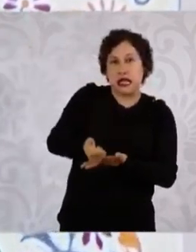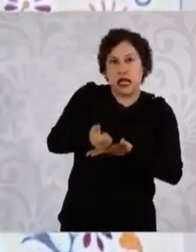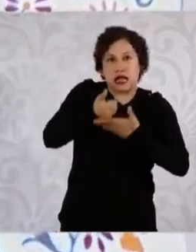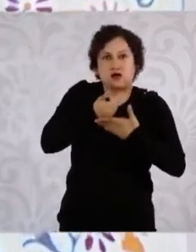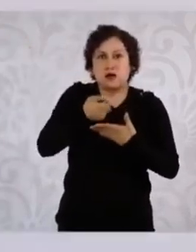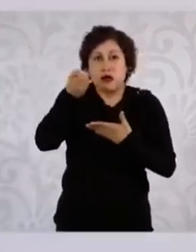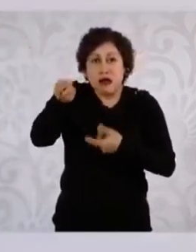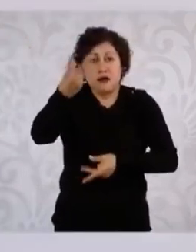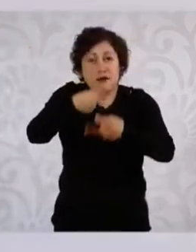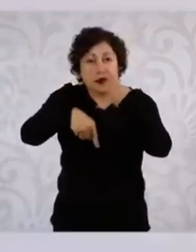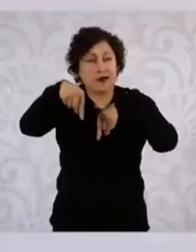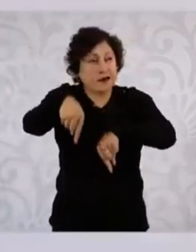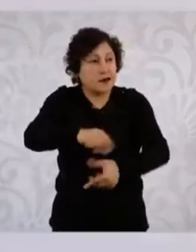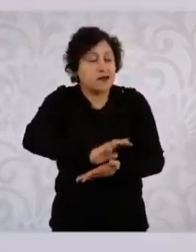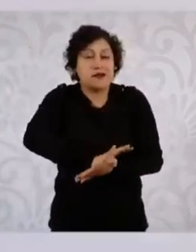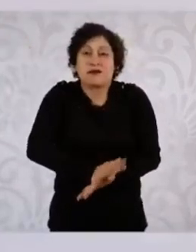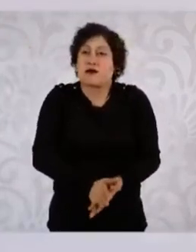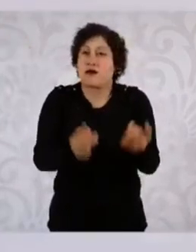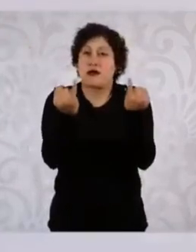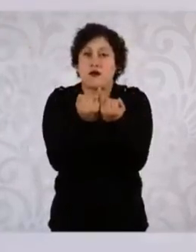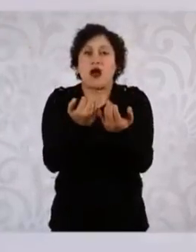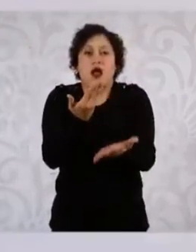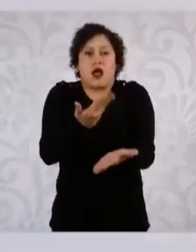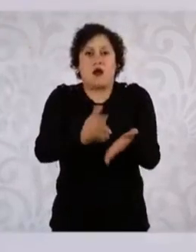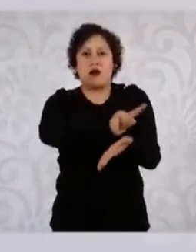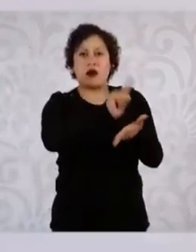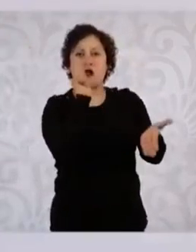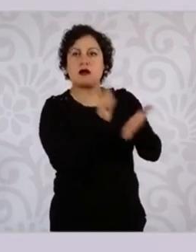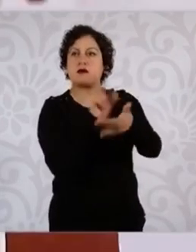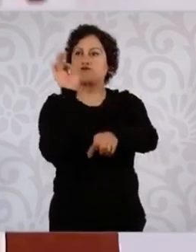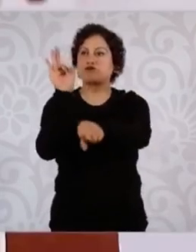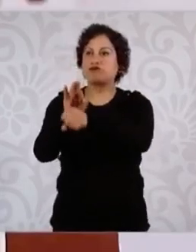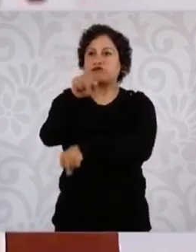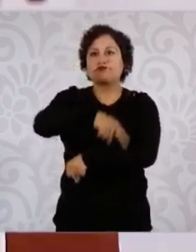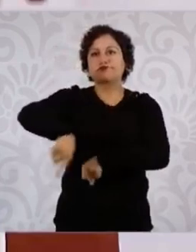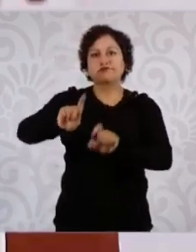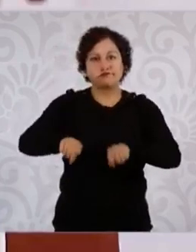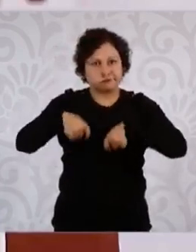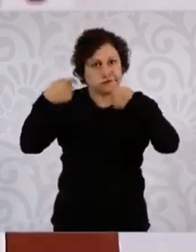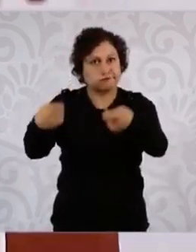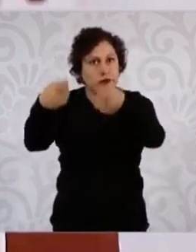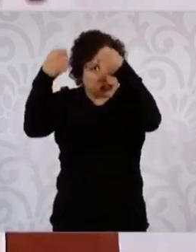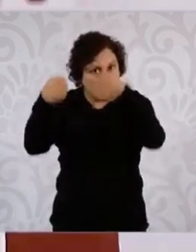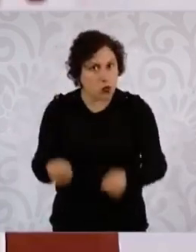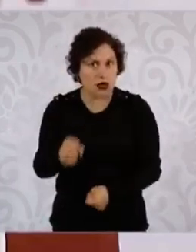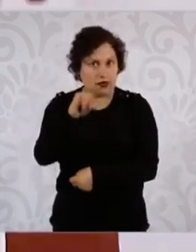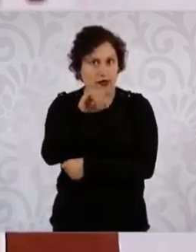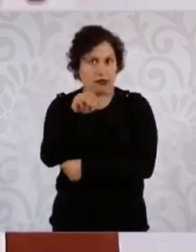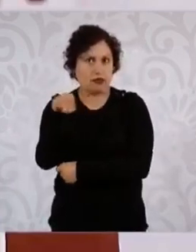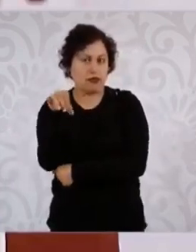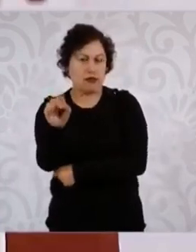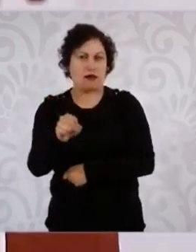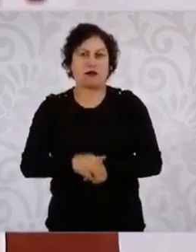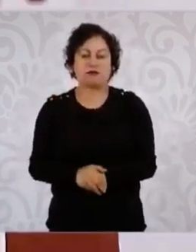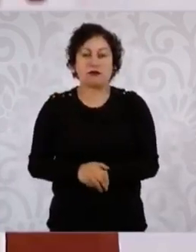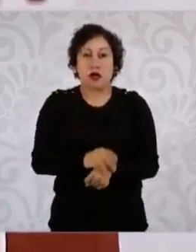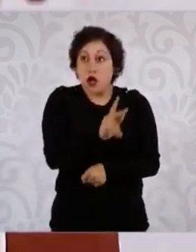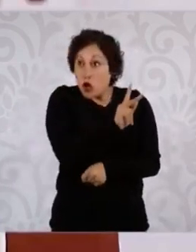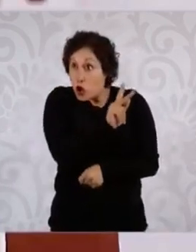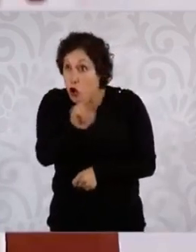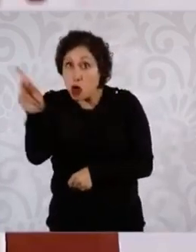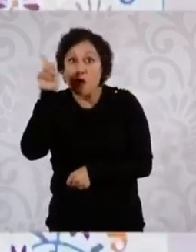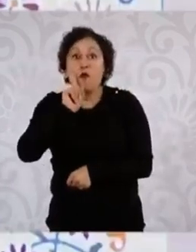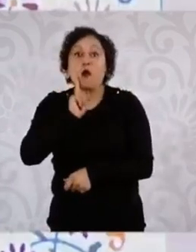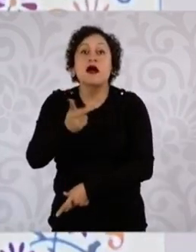ley deben tener su seguridad social. Entonces, ellas, las trabajadoras del hogar, también todo nuestro respeto,